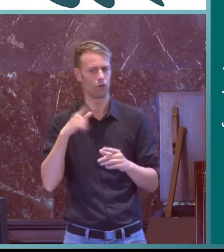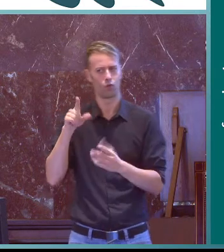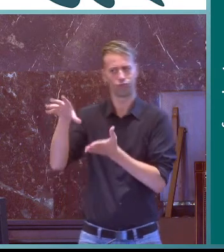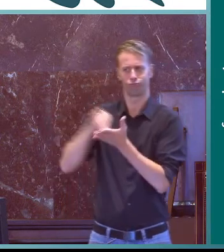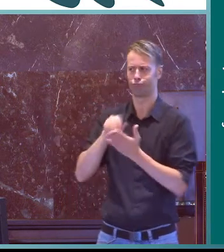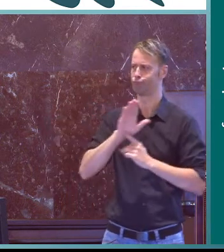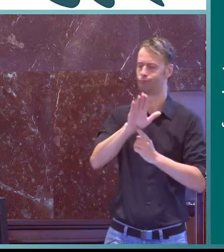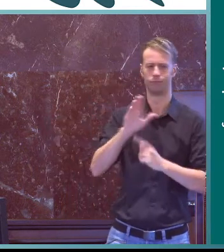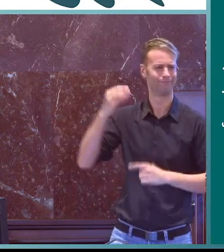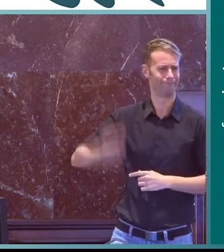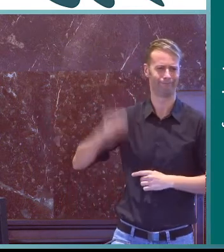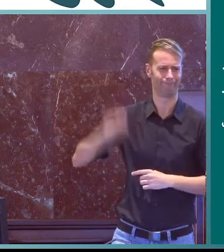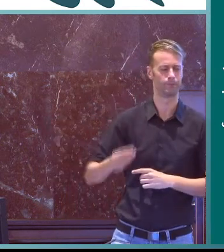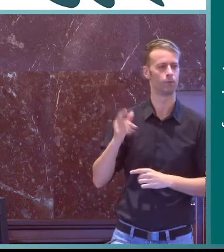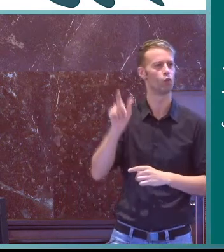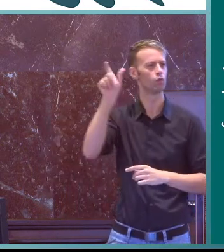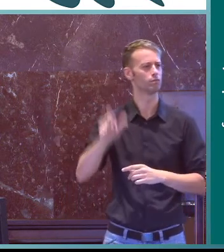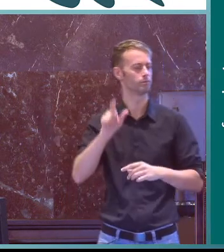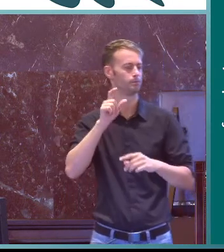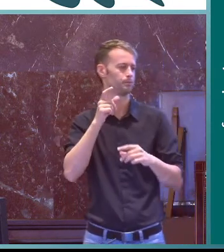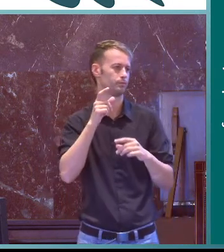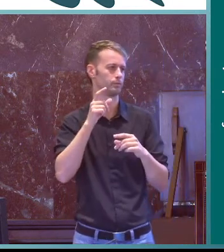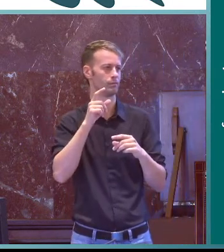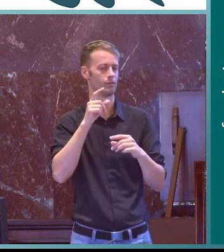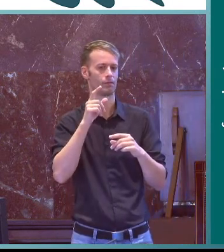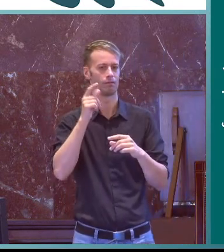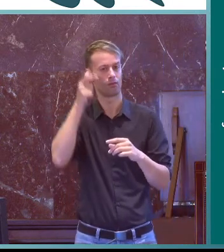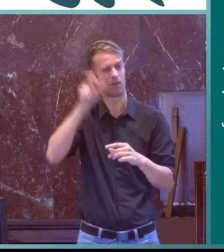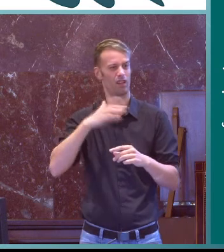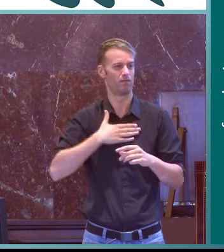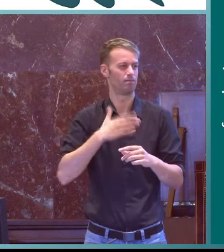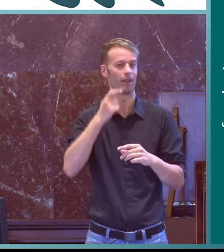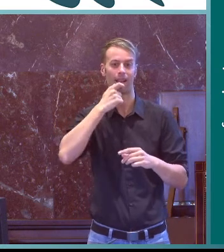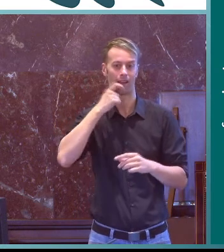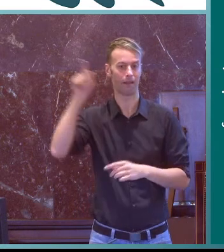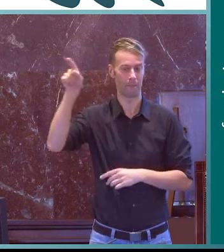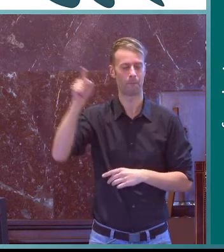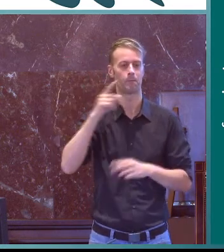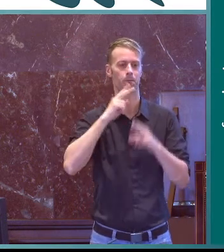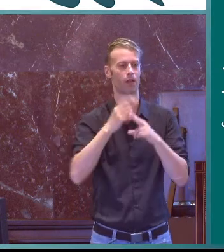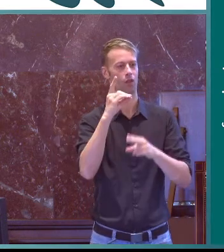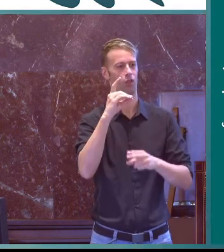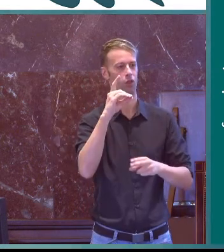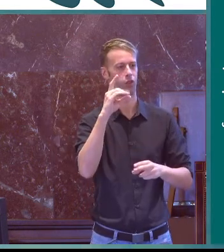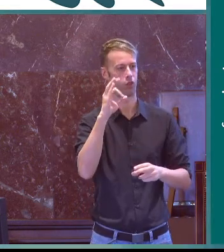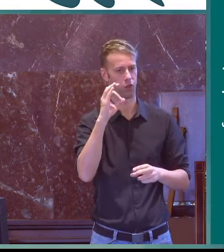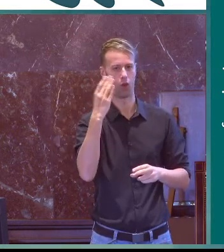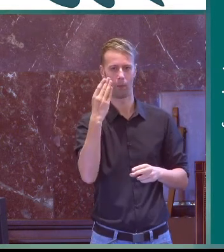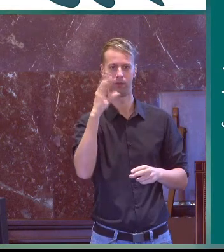la ecolingüística y el ambientalismo lingüístico vienen sobre todo de Inglaterra